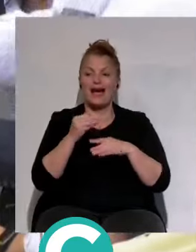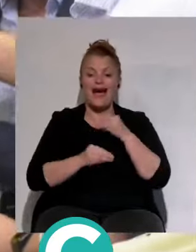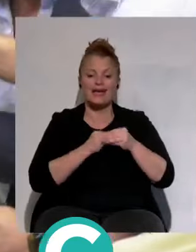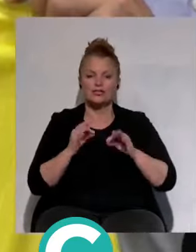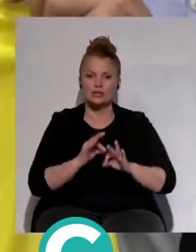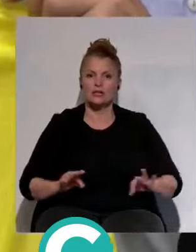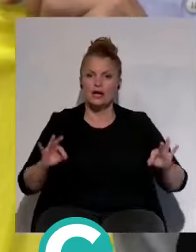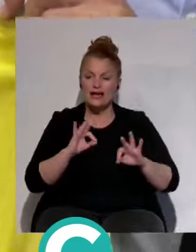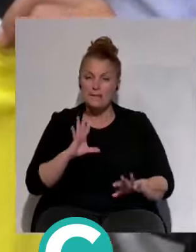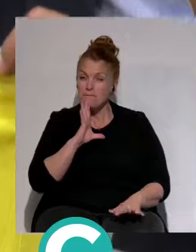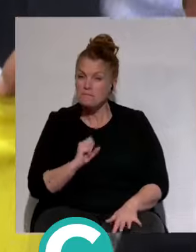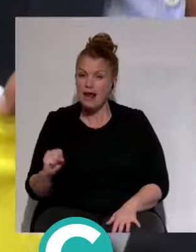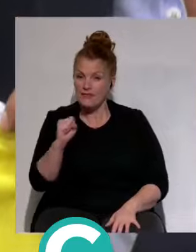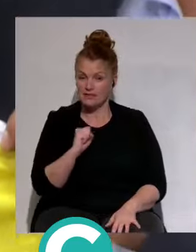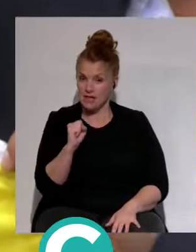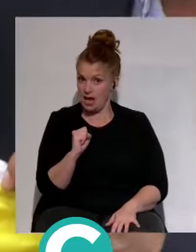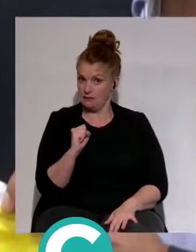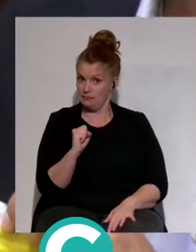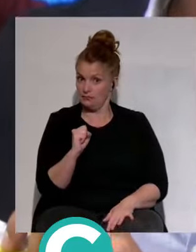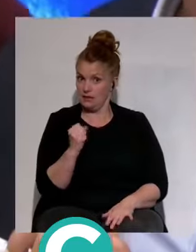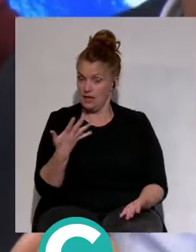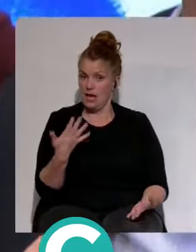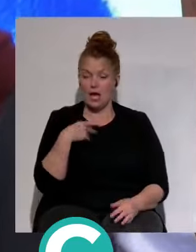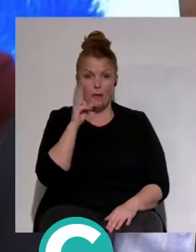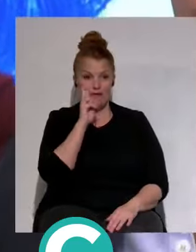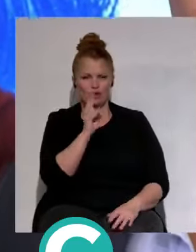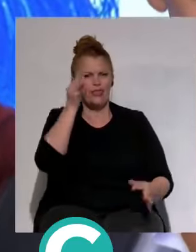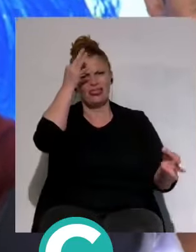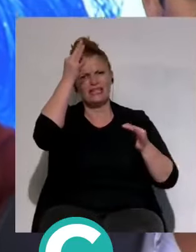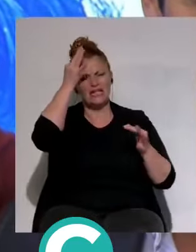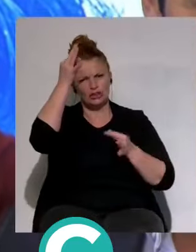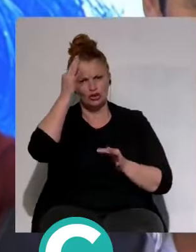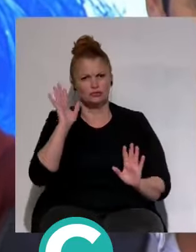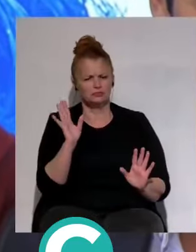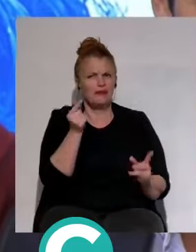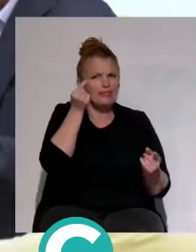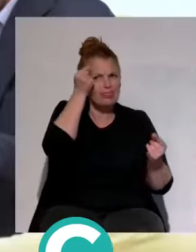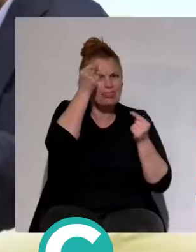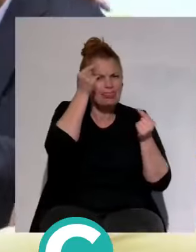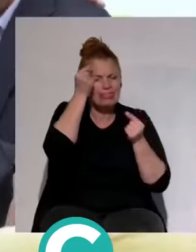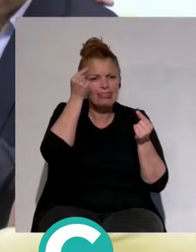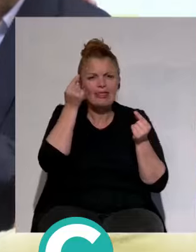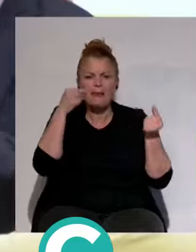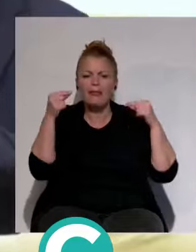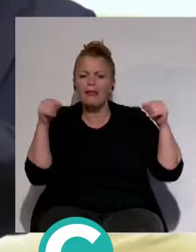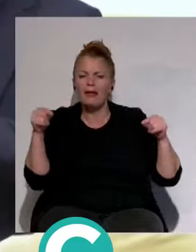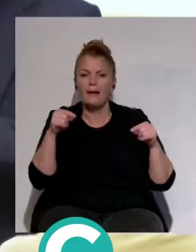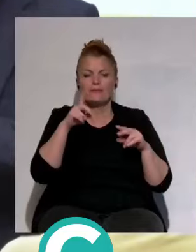una maravilla, por ejemplo, hemos visto detallitos, detallitos de Robert Navarro,